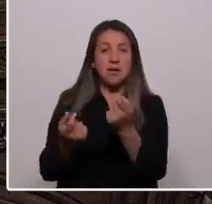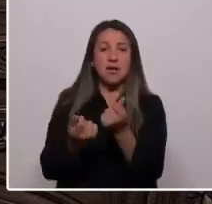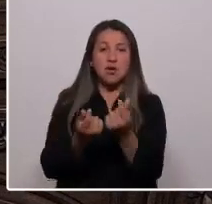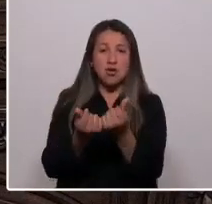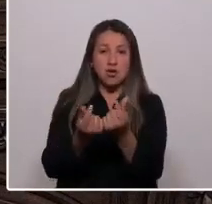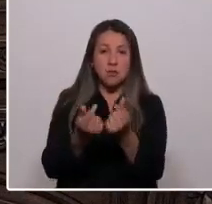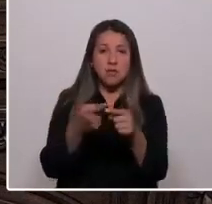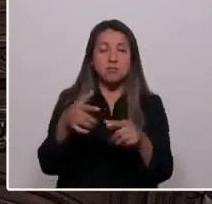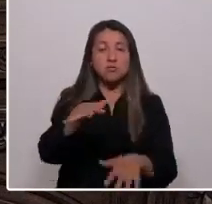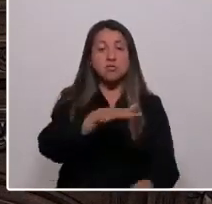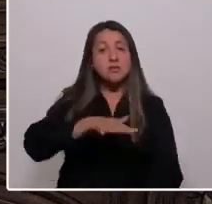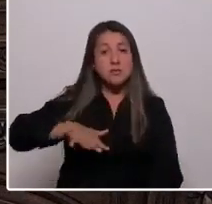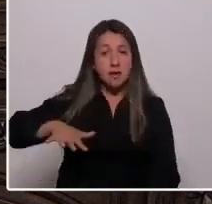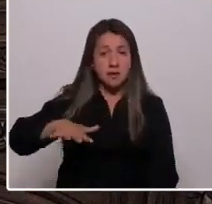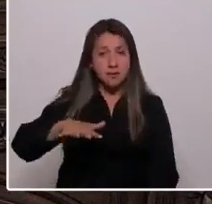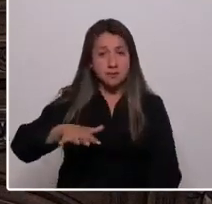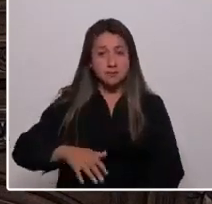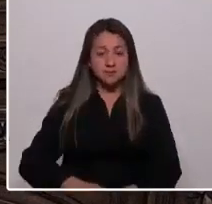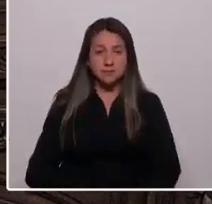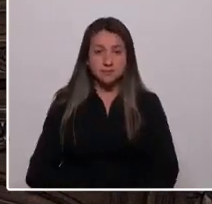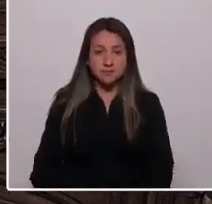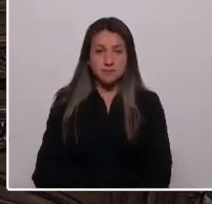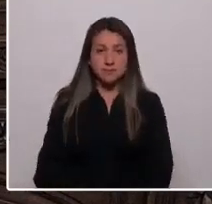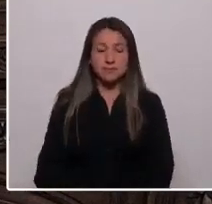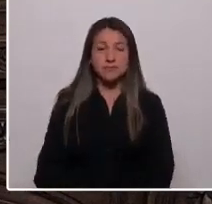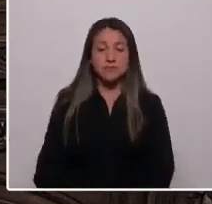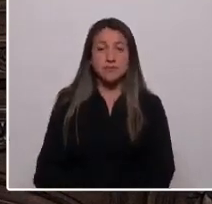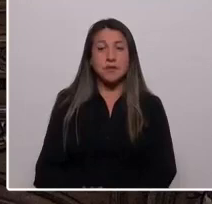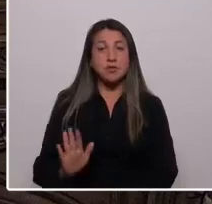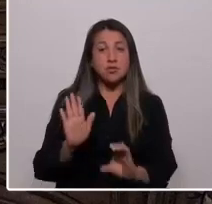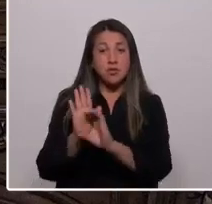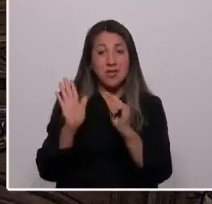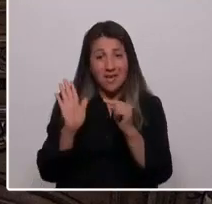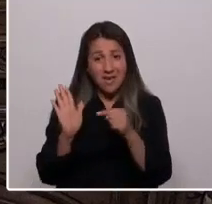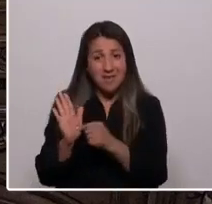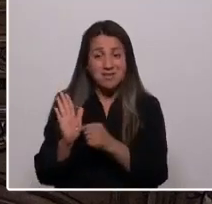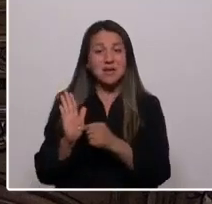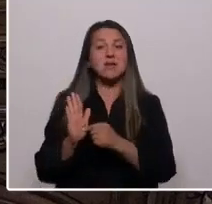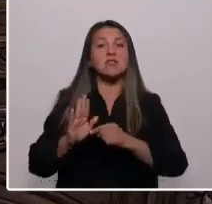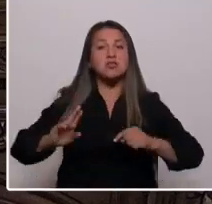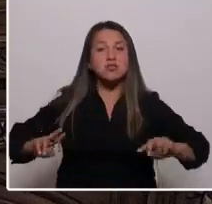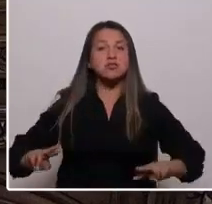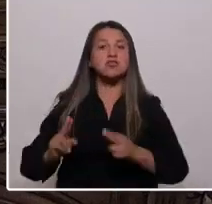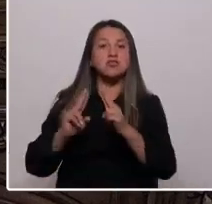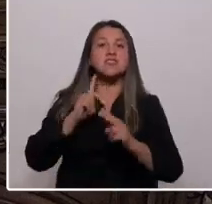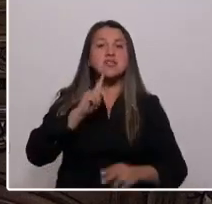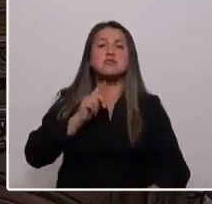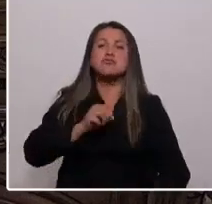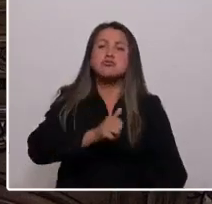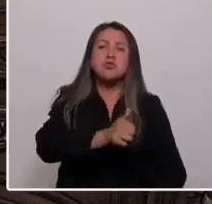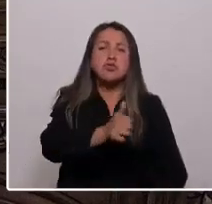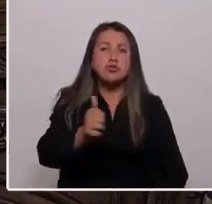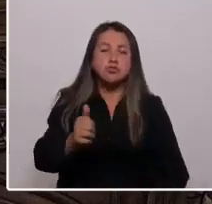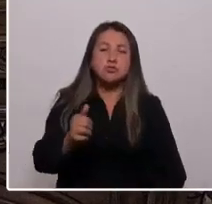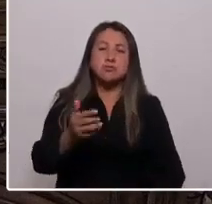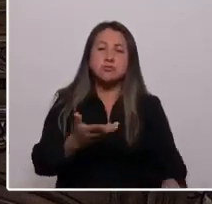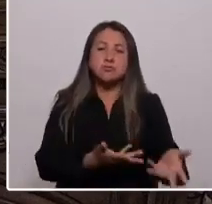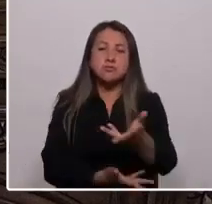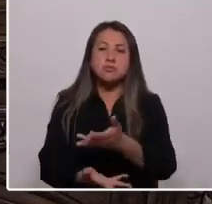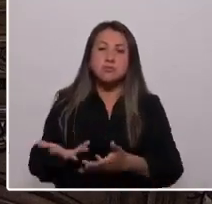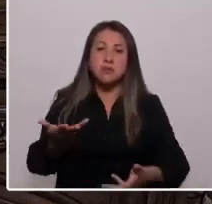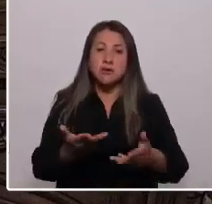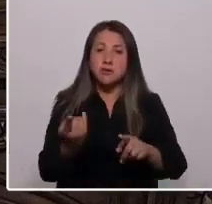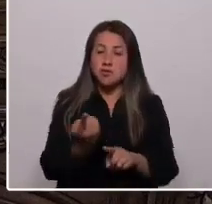sociales. Esta Constitución será construida entre todos, conversando, discutiendo,